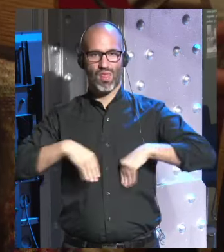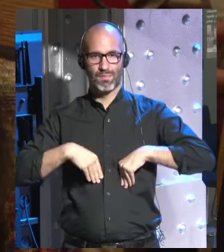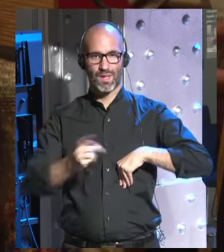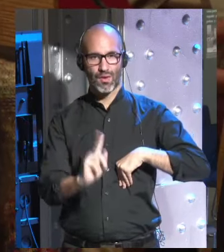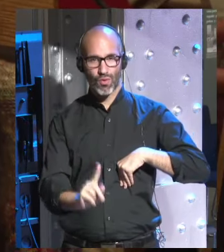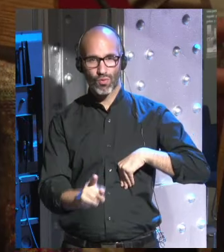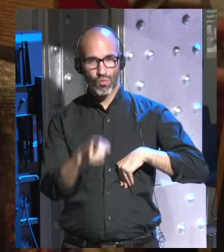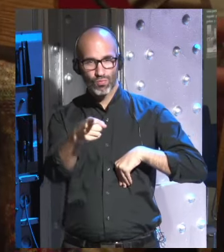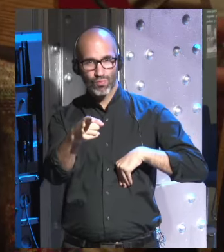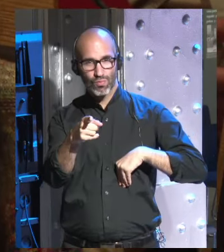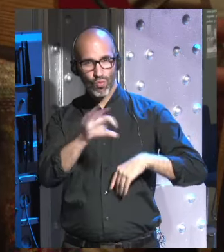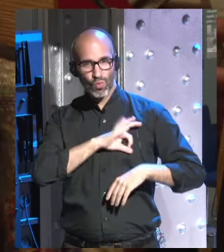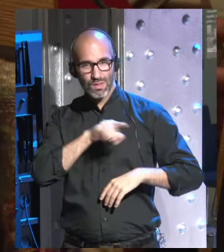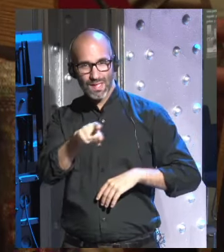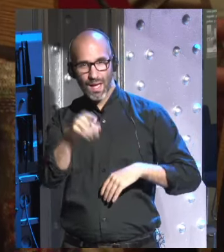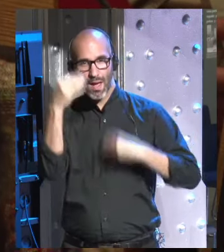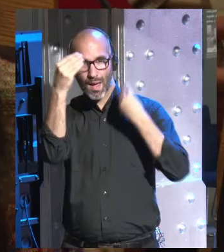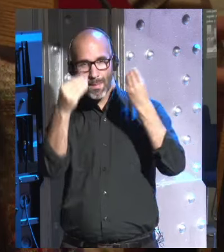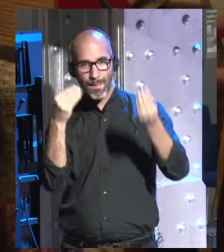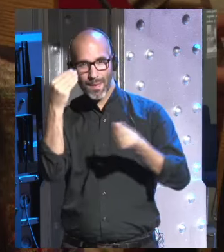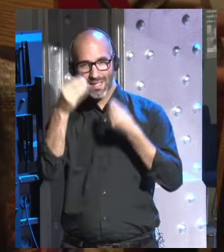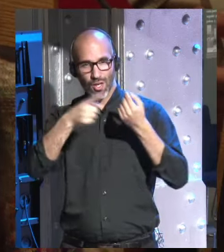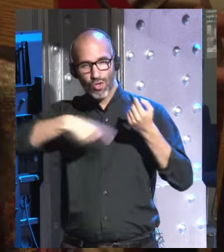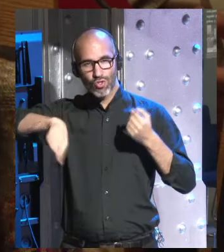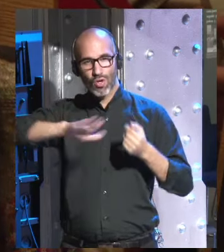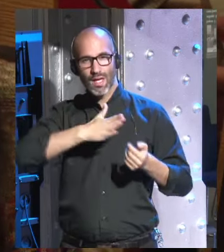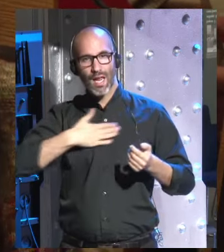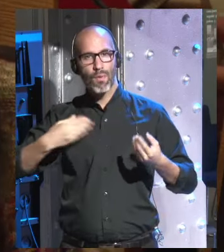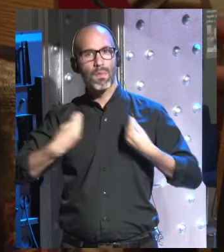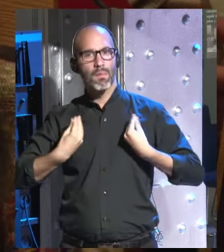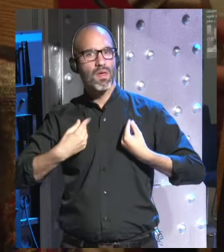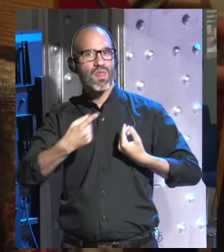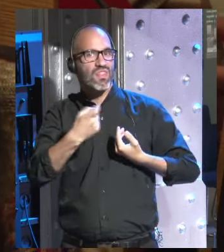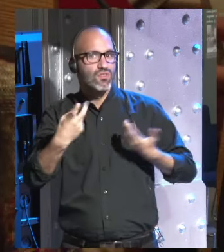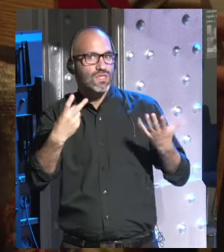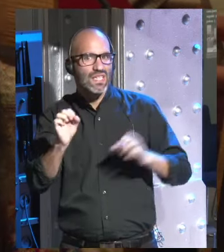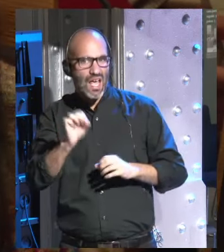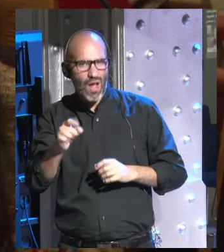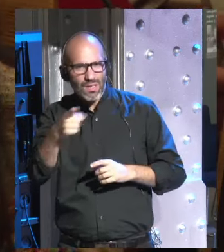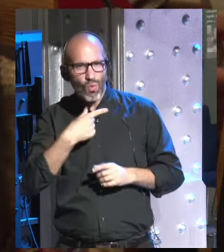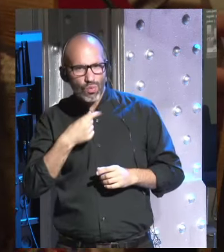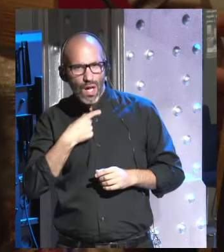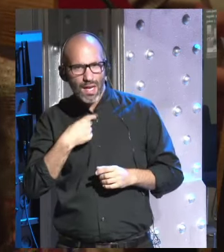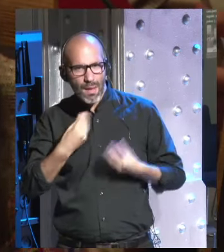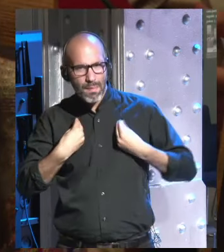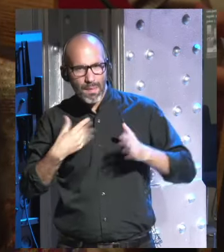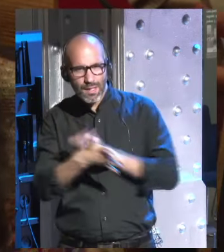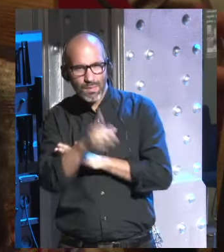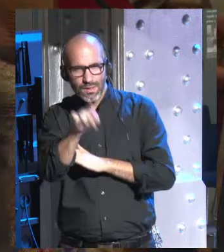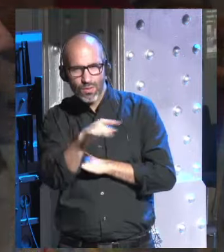¿cree usted que queremos vivir yo que sé 170 años? ¿a usted le gustaría vivir para siempre?